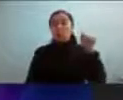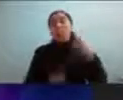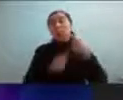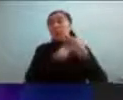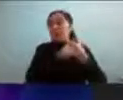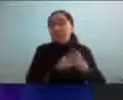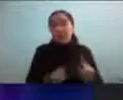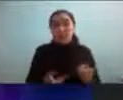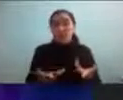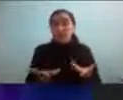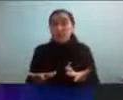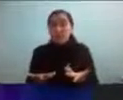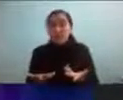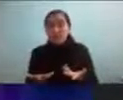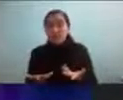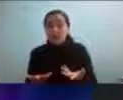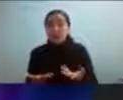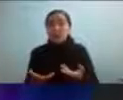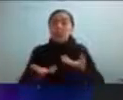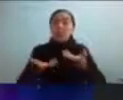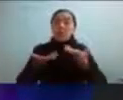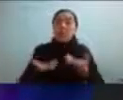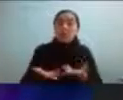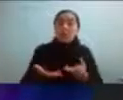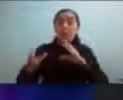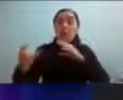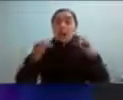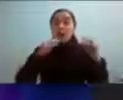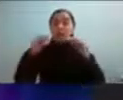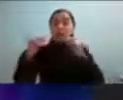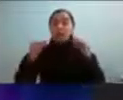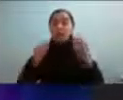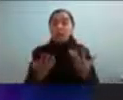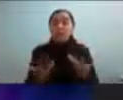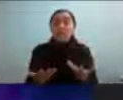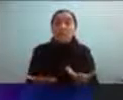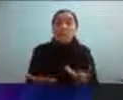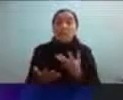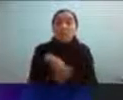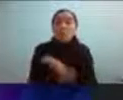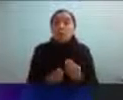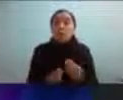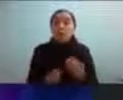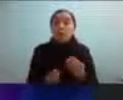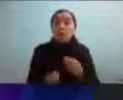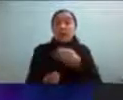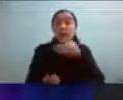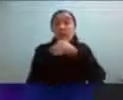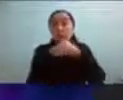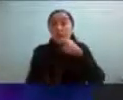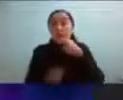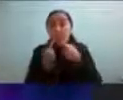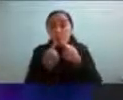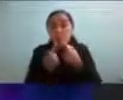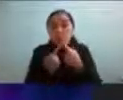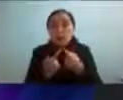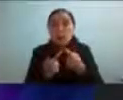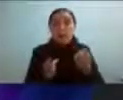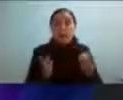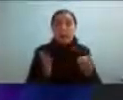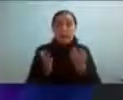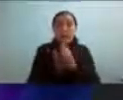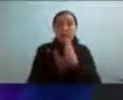justamente por esto que hablábamos de que muchas veces la consulta puede surgir en relación a la comorbilidad más que